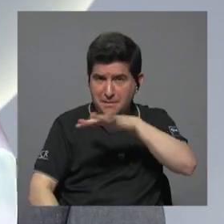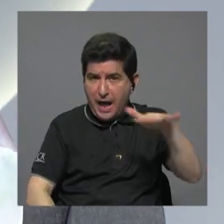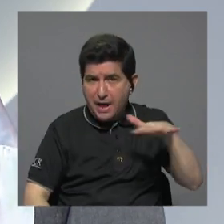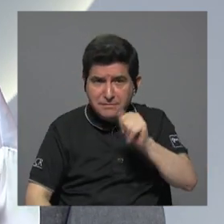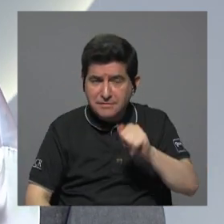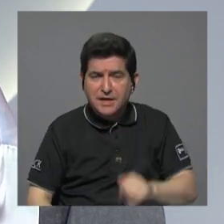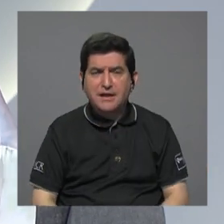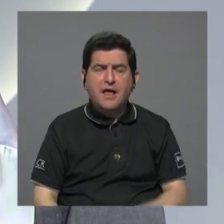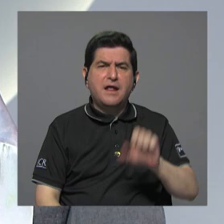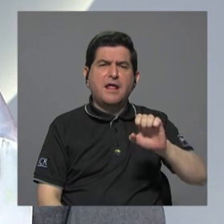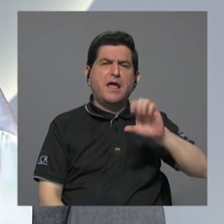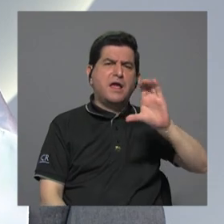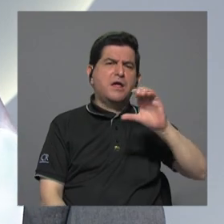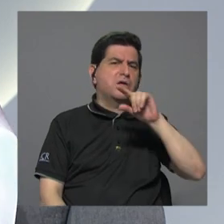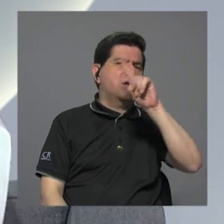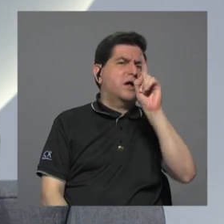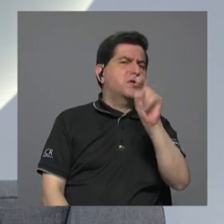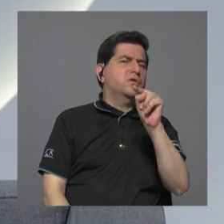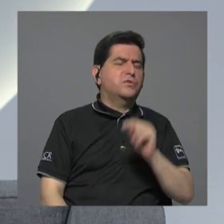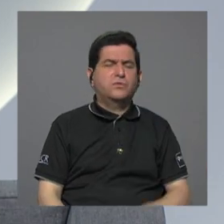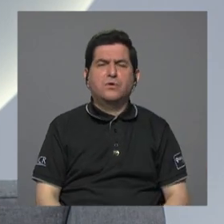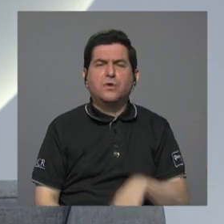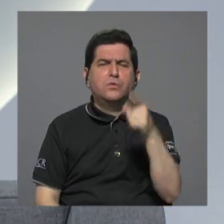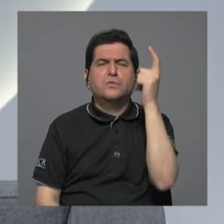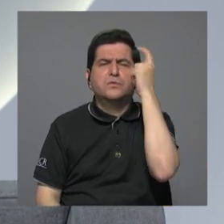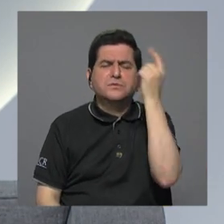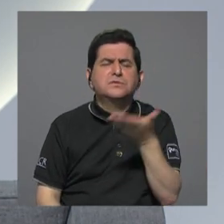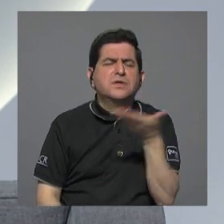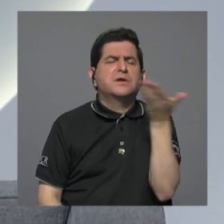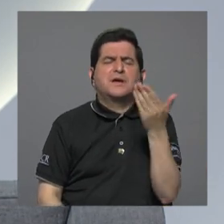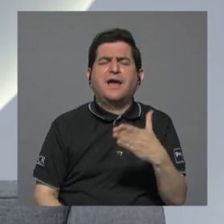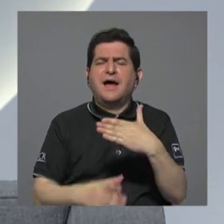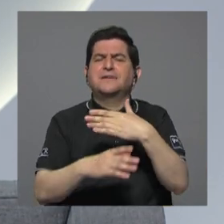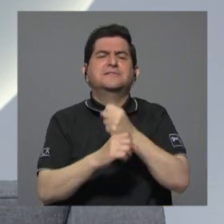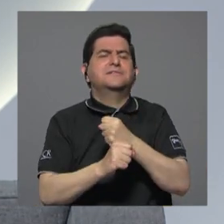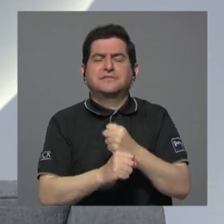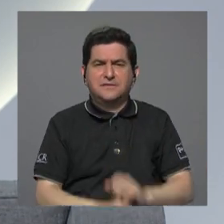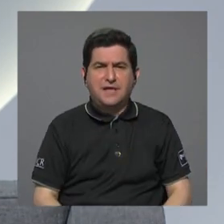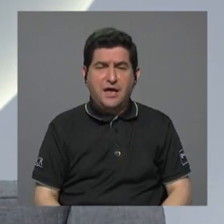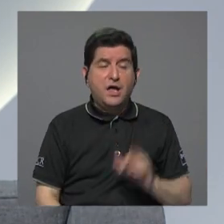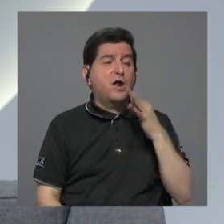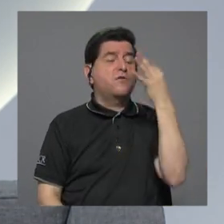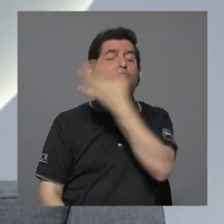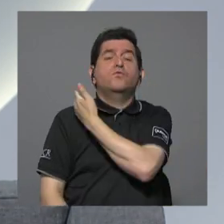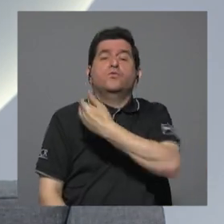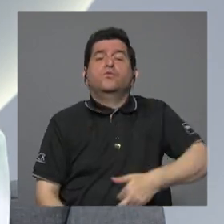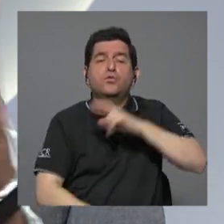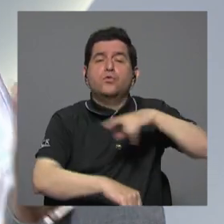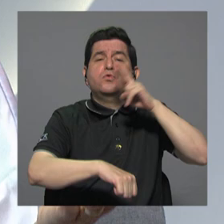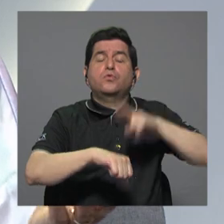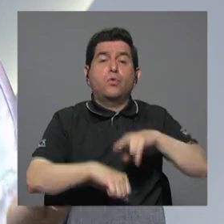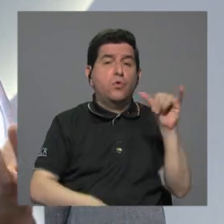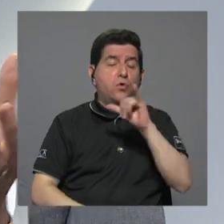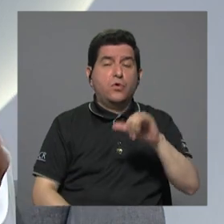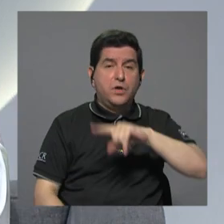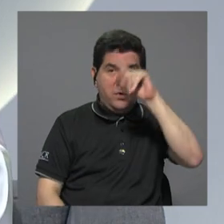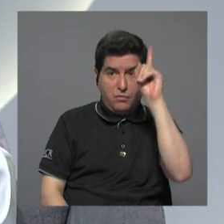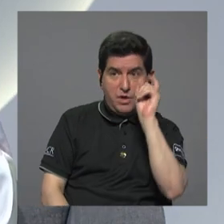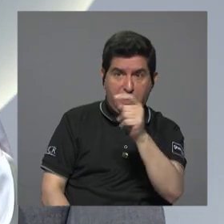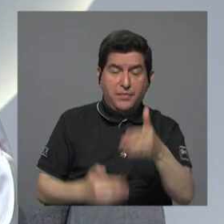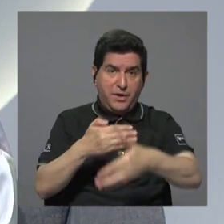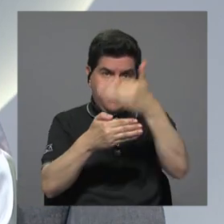Eduardo Krushank y qué piensa usted que debería de hacer un próximo presidente de la República igual se lo estaba